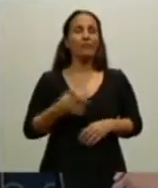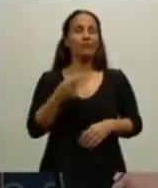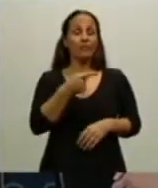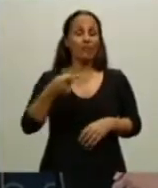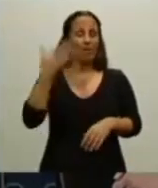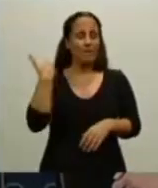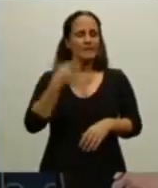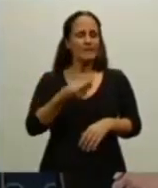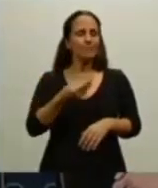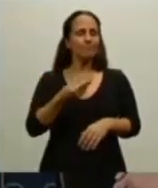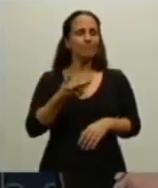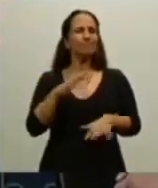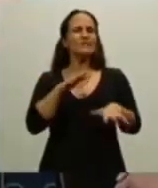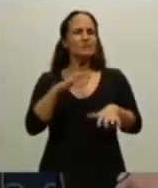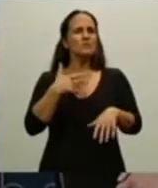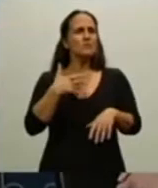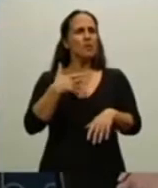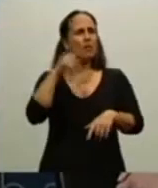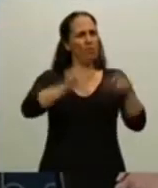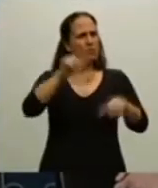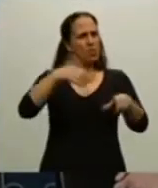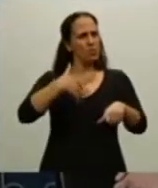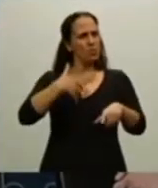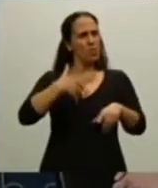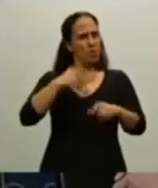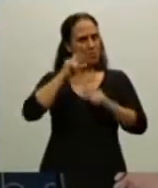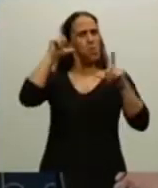a muchísimos argentinos.